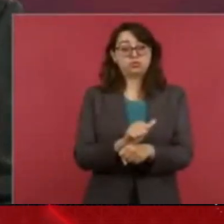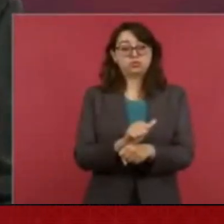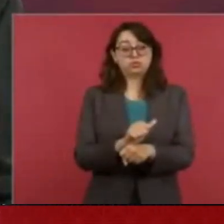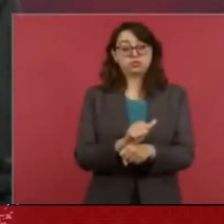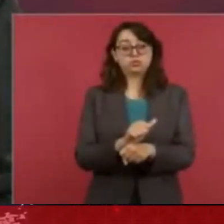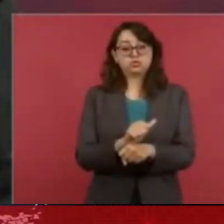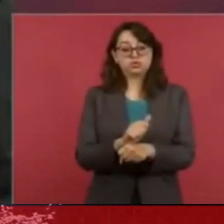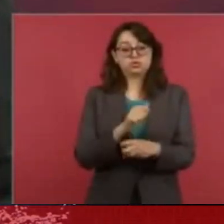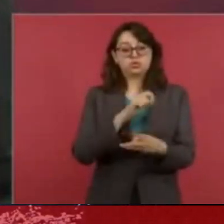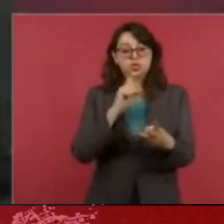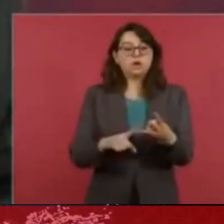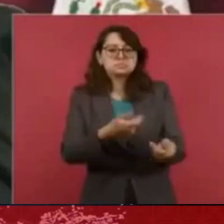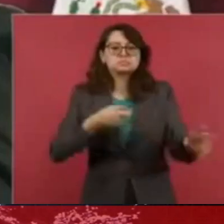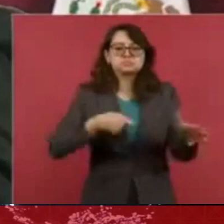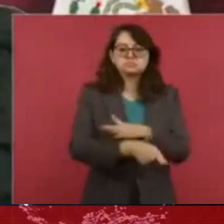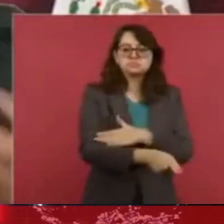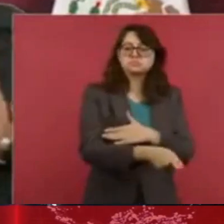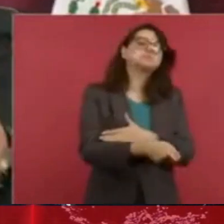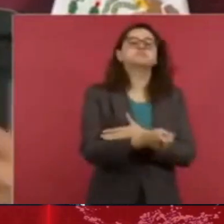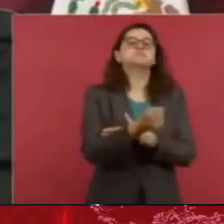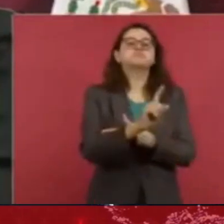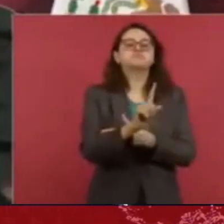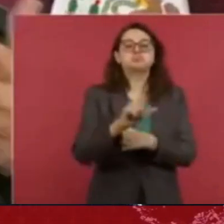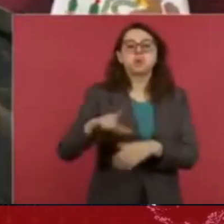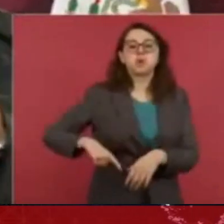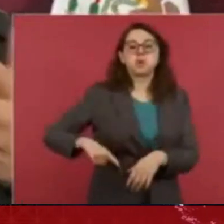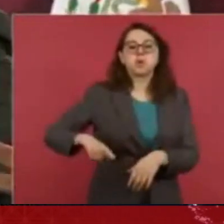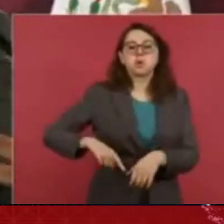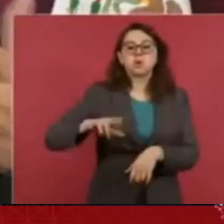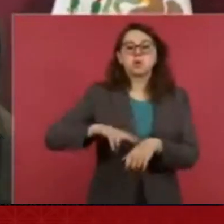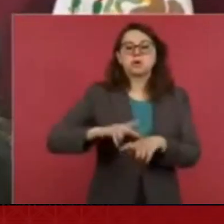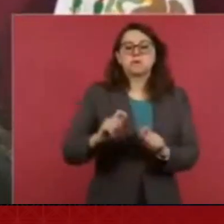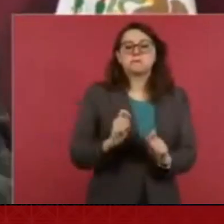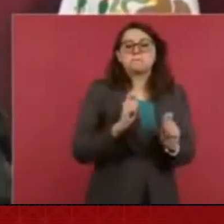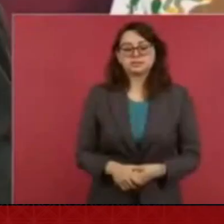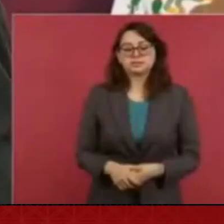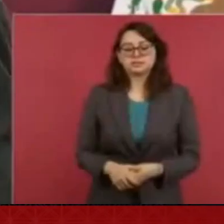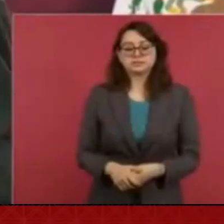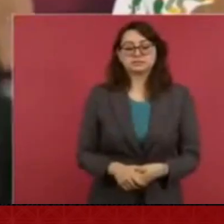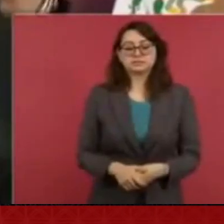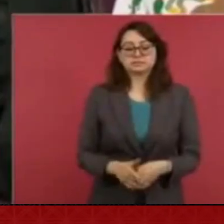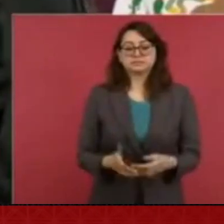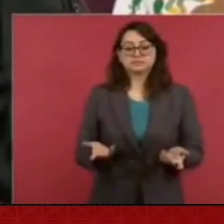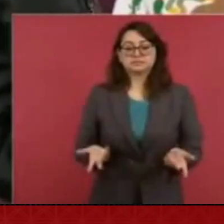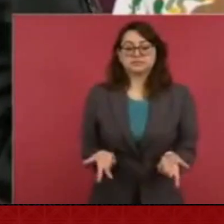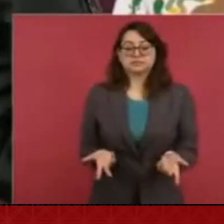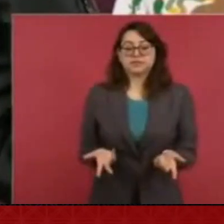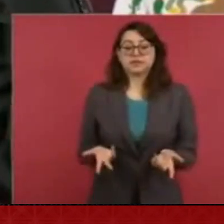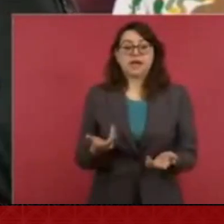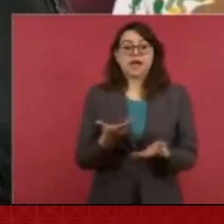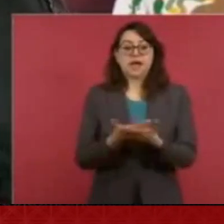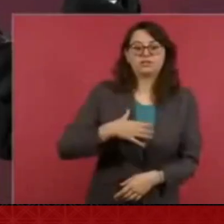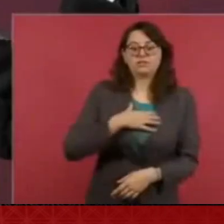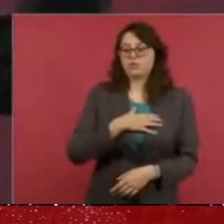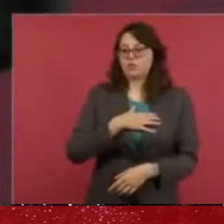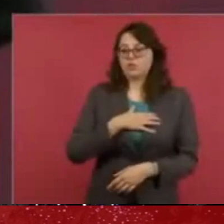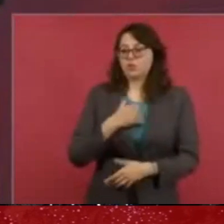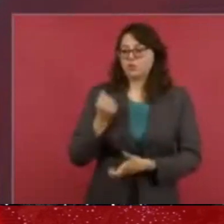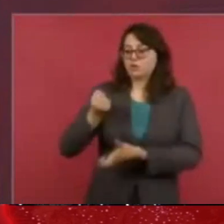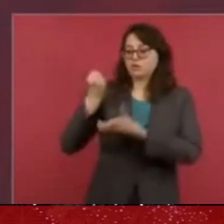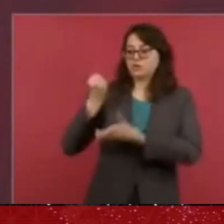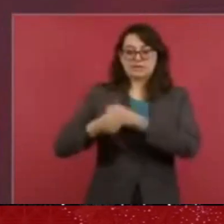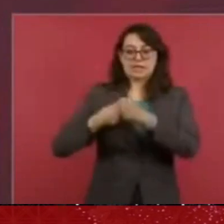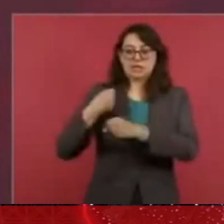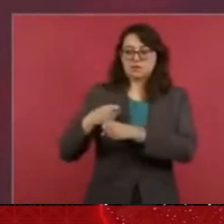llegaron a ser gobernadores con el manejo de los moches del presupuesto. Entonces ahora estoy contentísimo porque es un